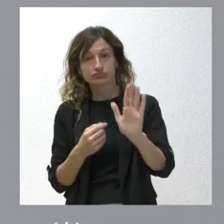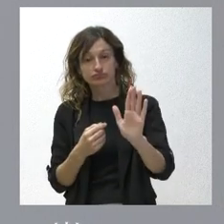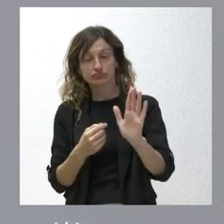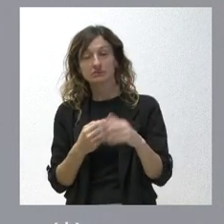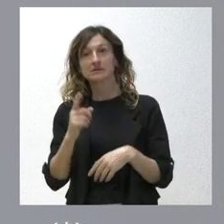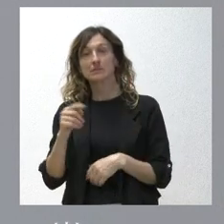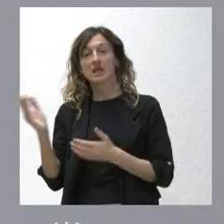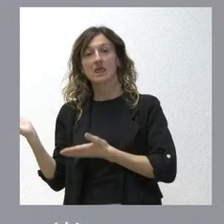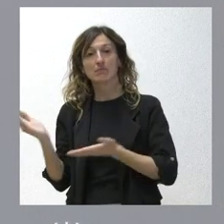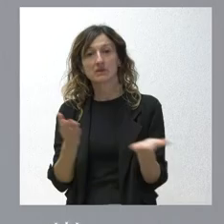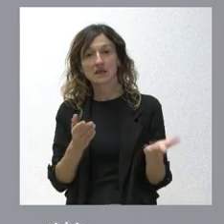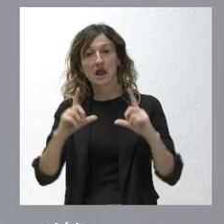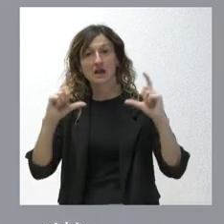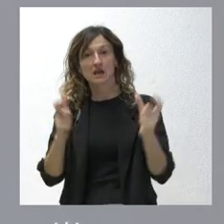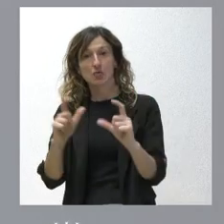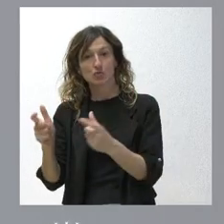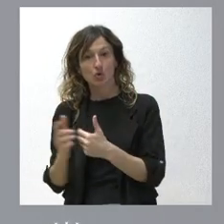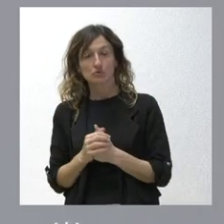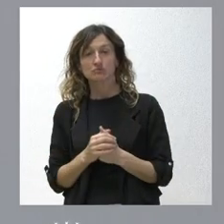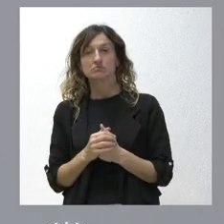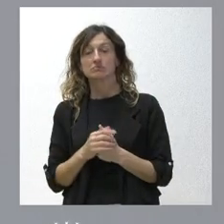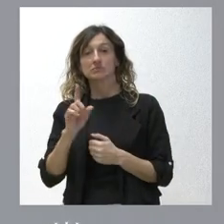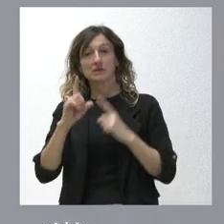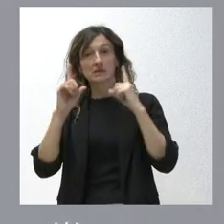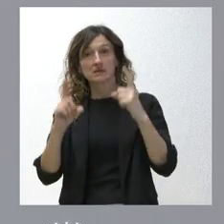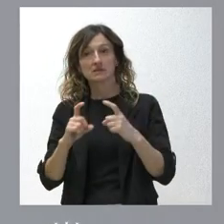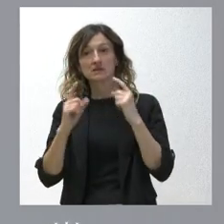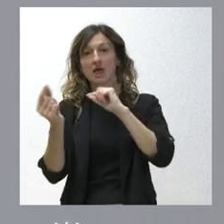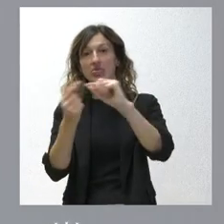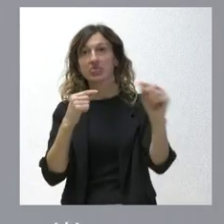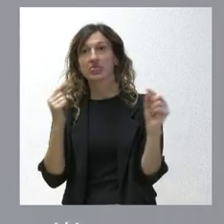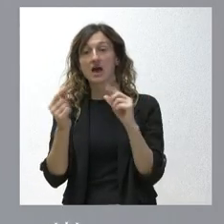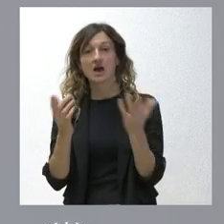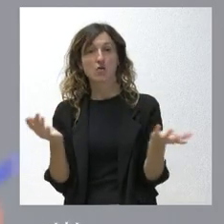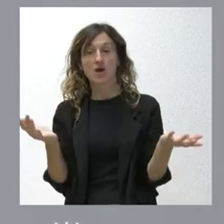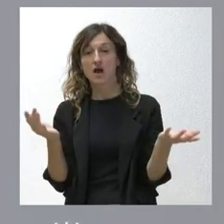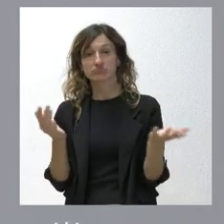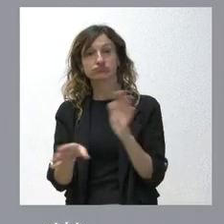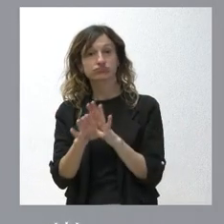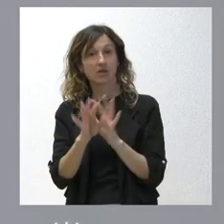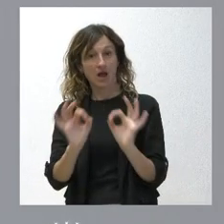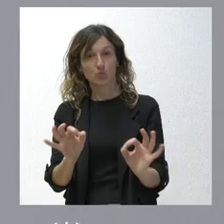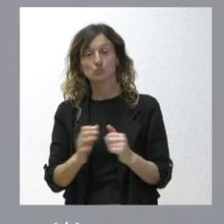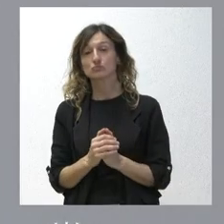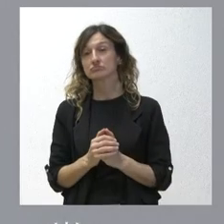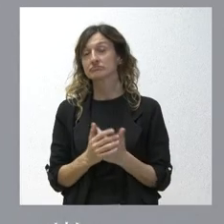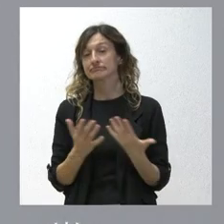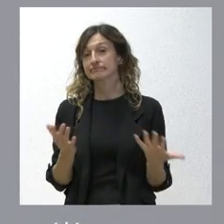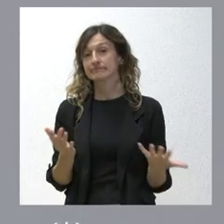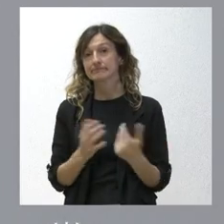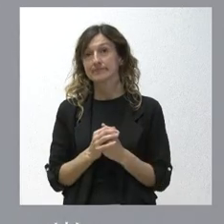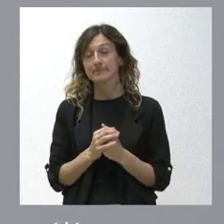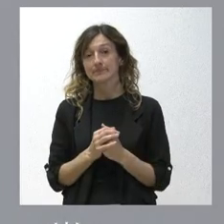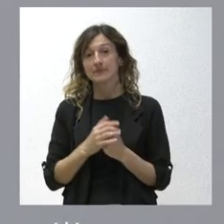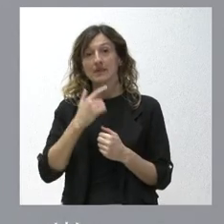invitar a unas reuniones e intentar dialogar esto sigue en pie y les tengo que